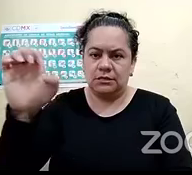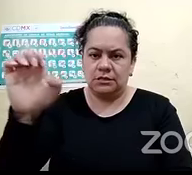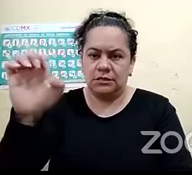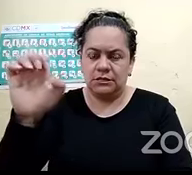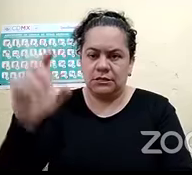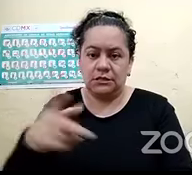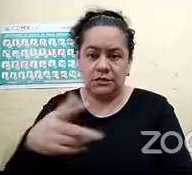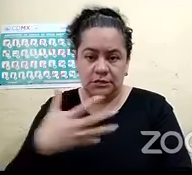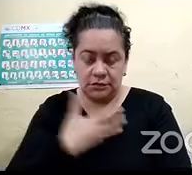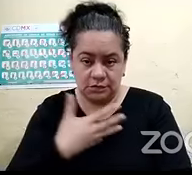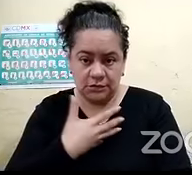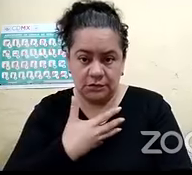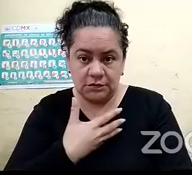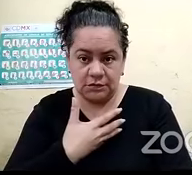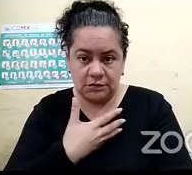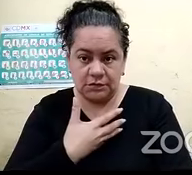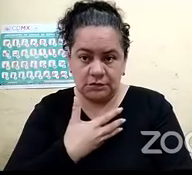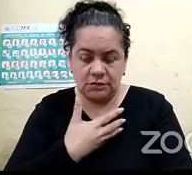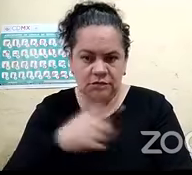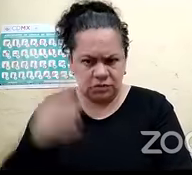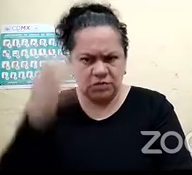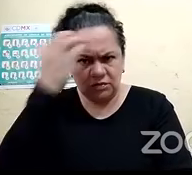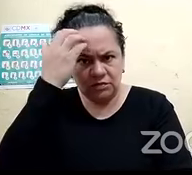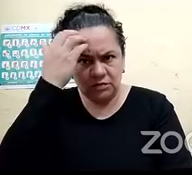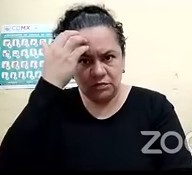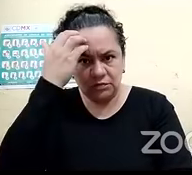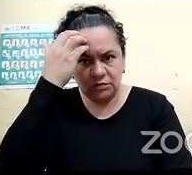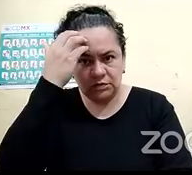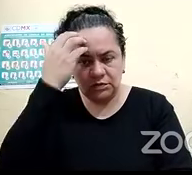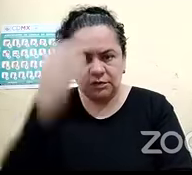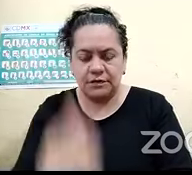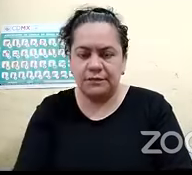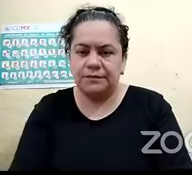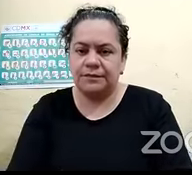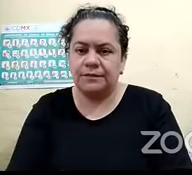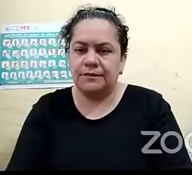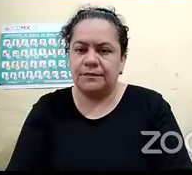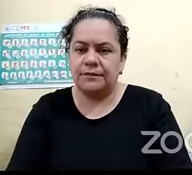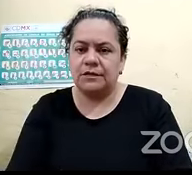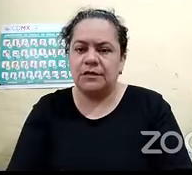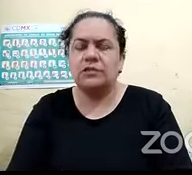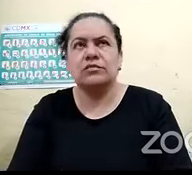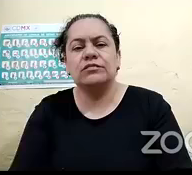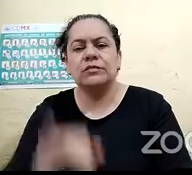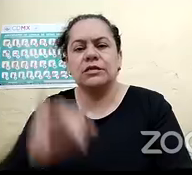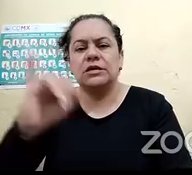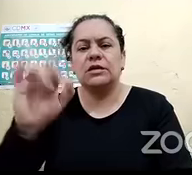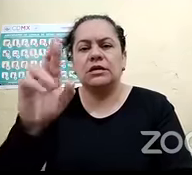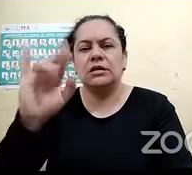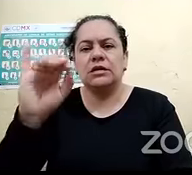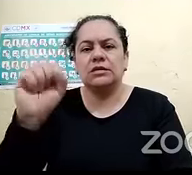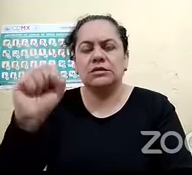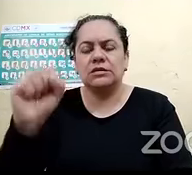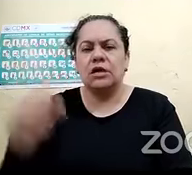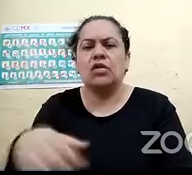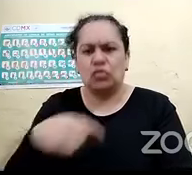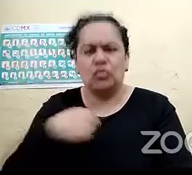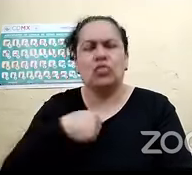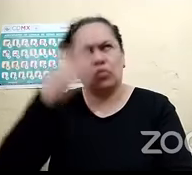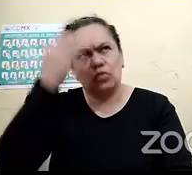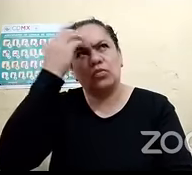ustedes conocen alguna yo conozco una y está solo la